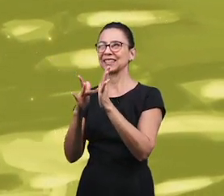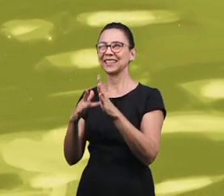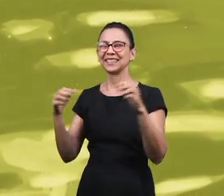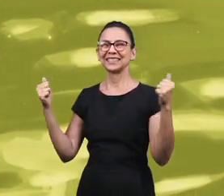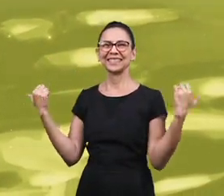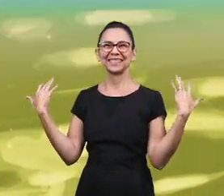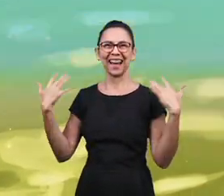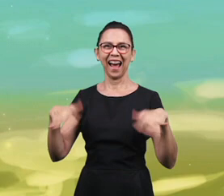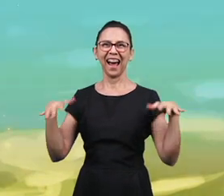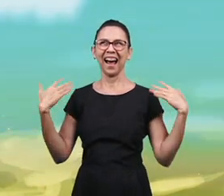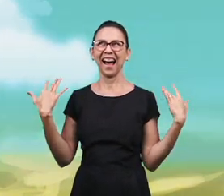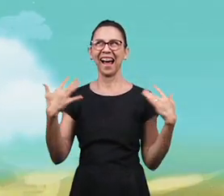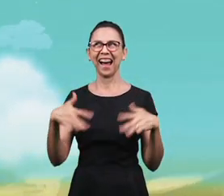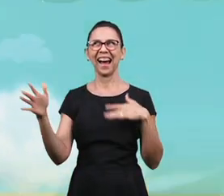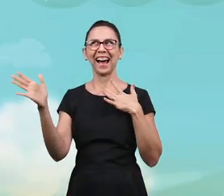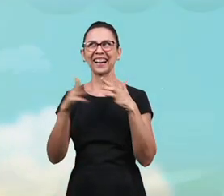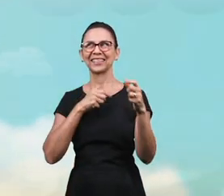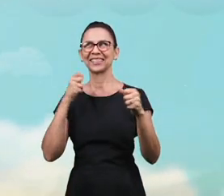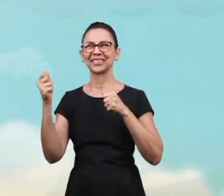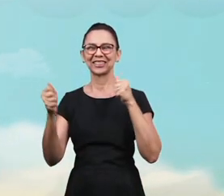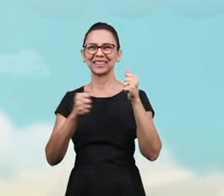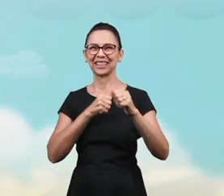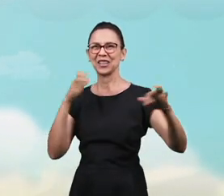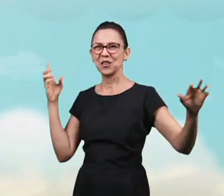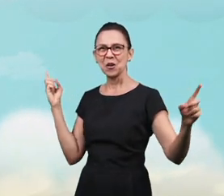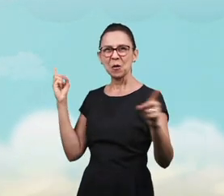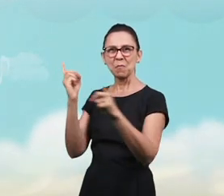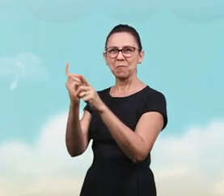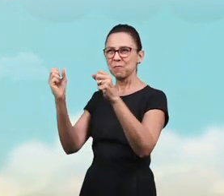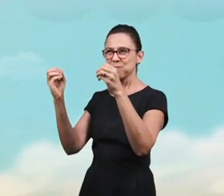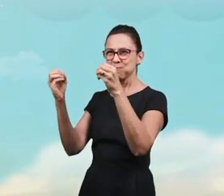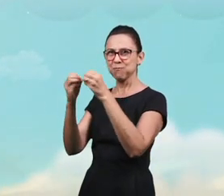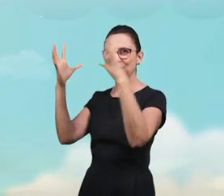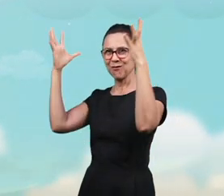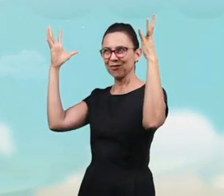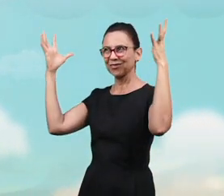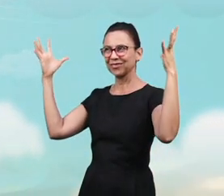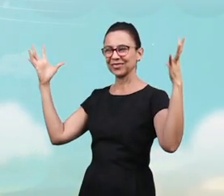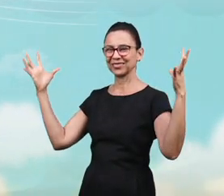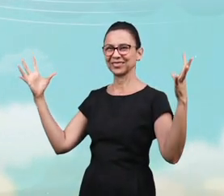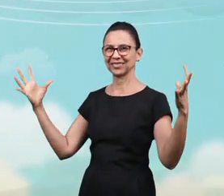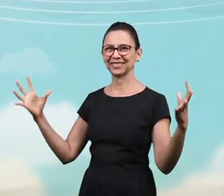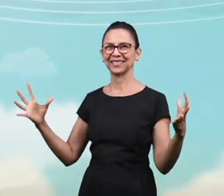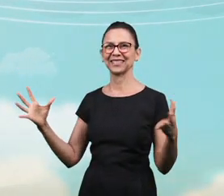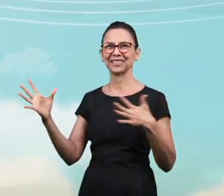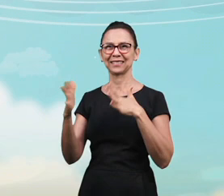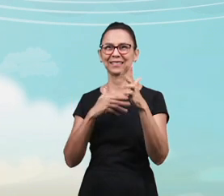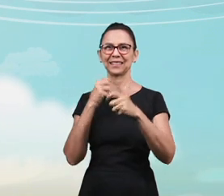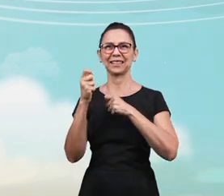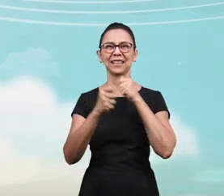Oh, que gloria será el encuentro triunfal